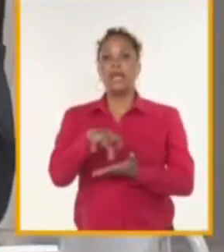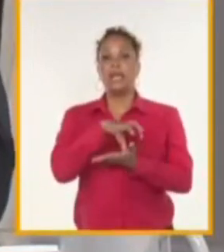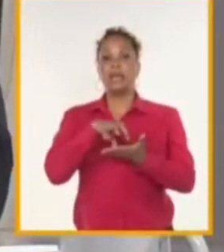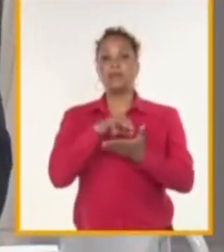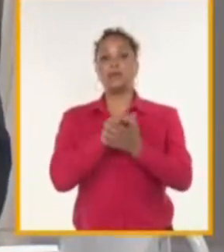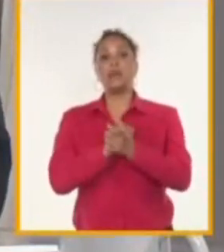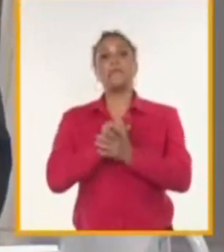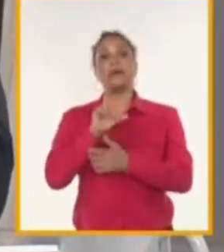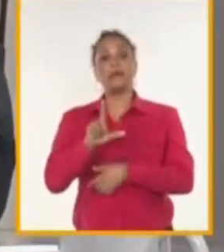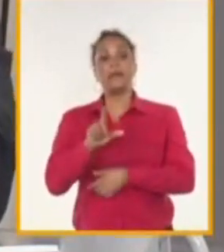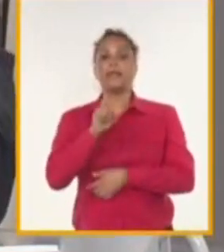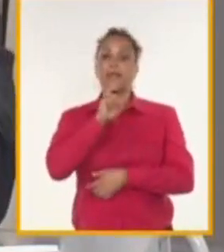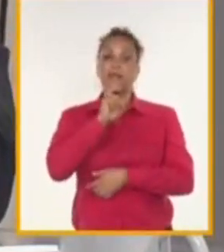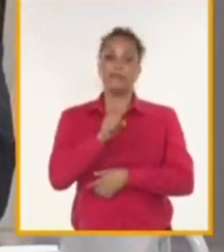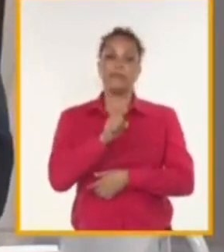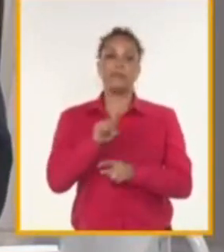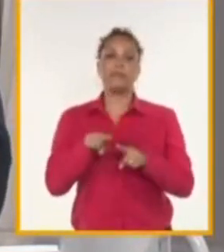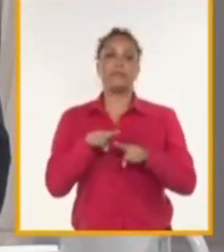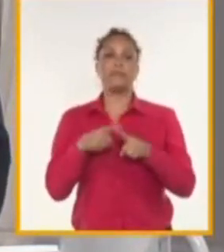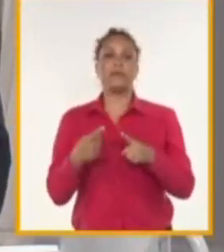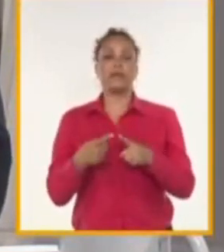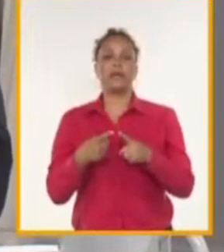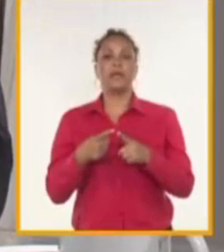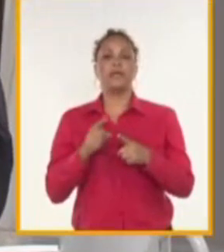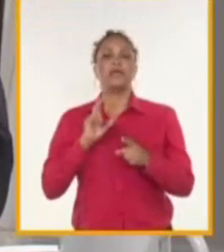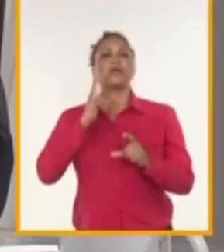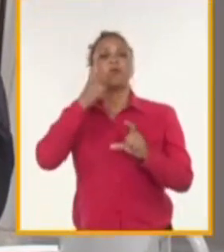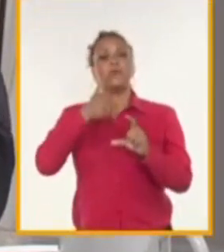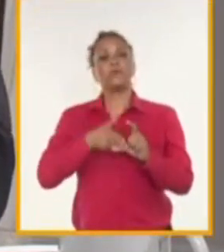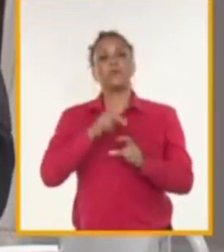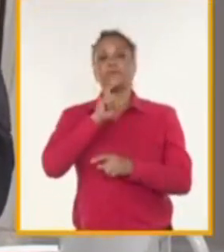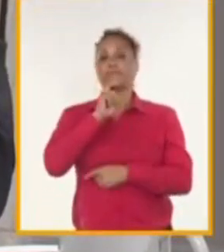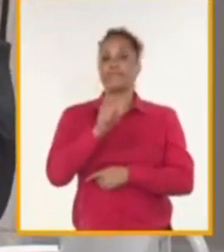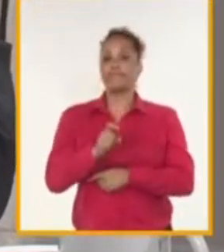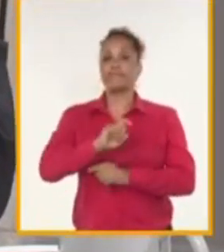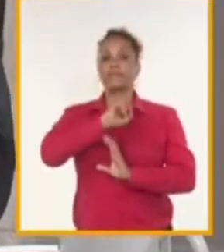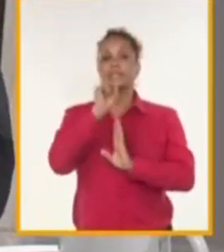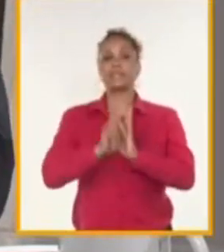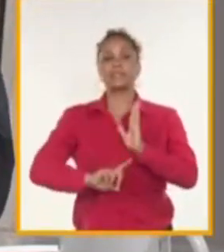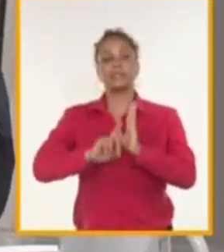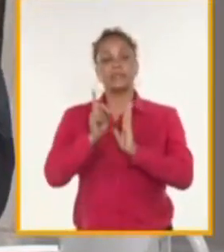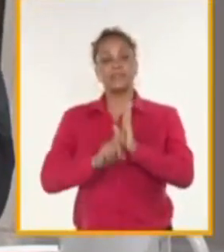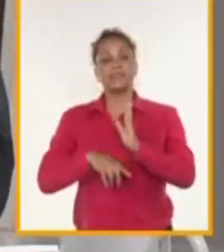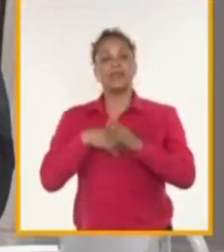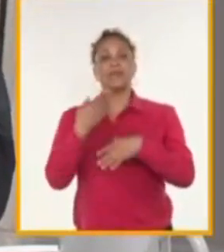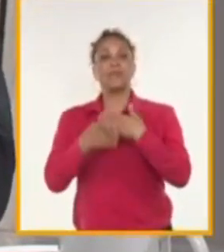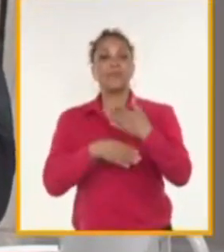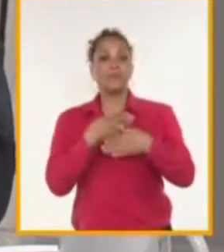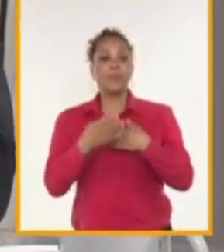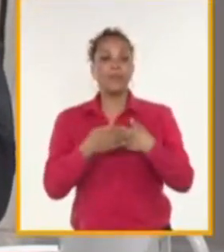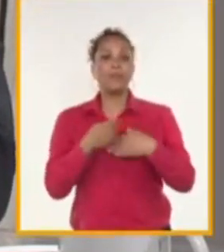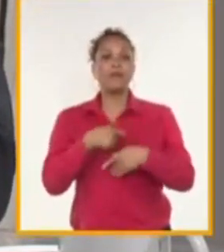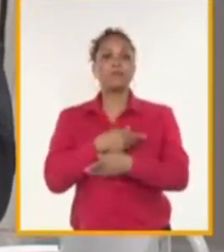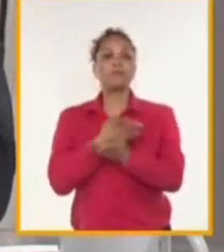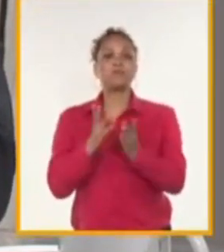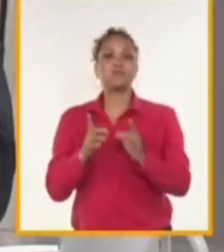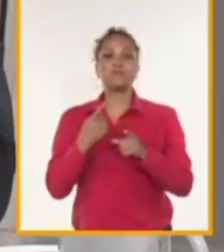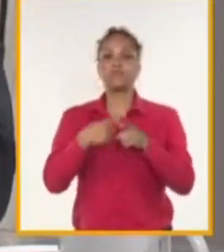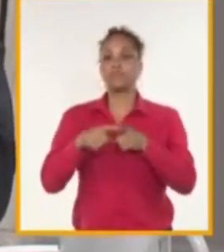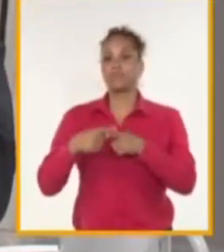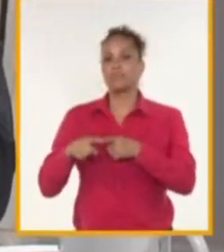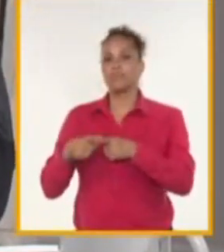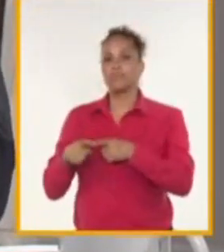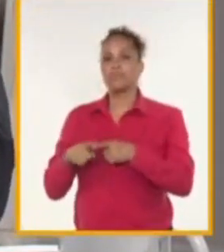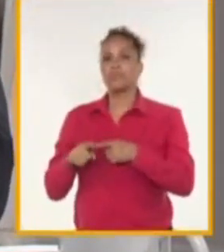tensiones por el combustible, las tensiones de la energía, a los temas de suministro de materias primas